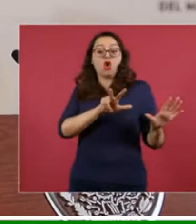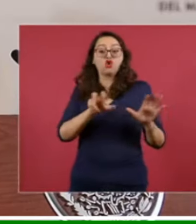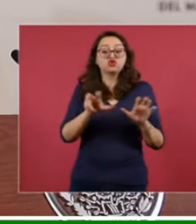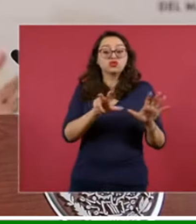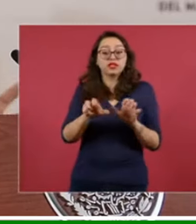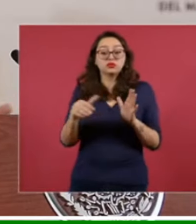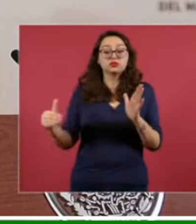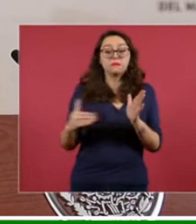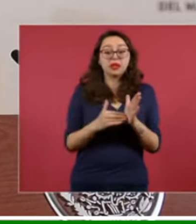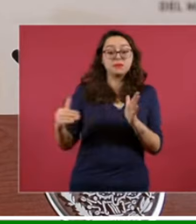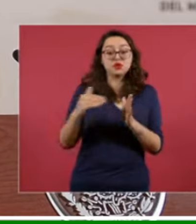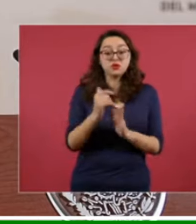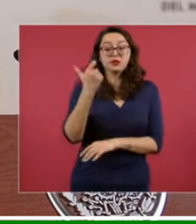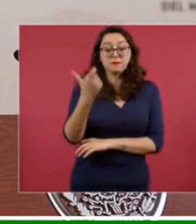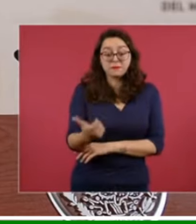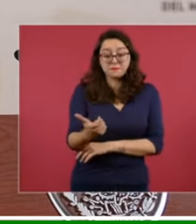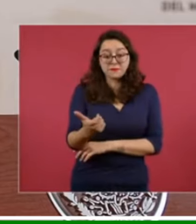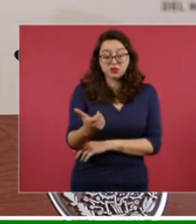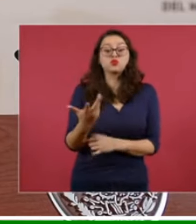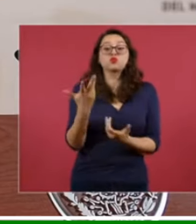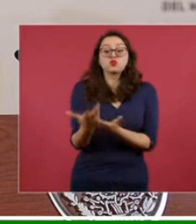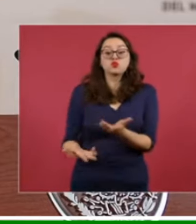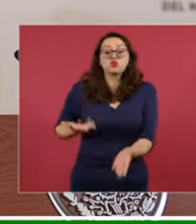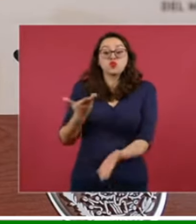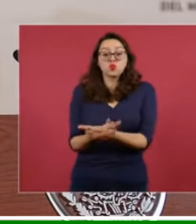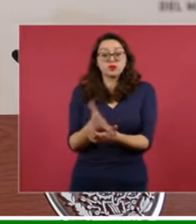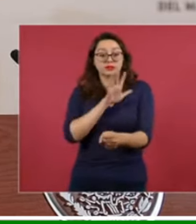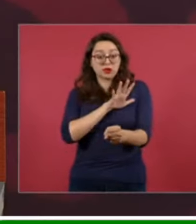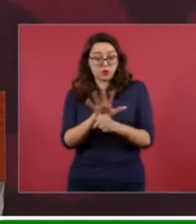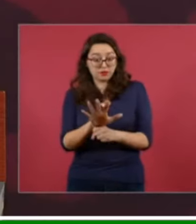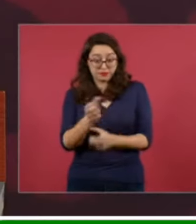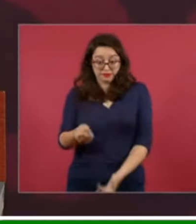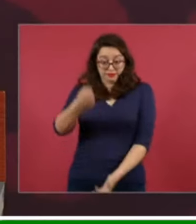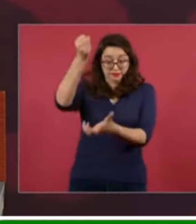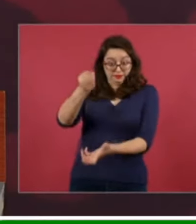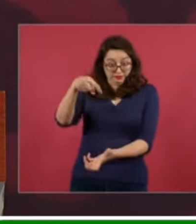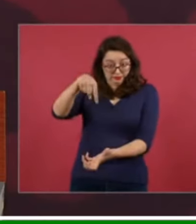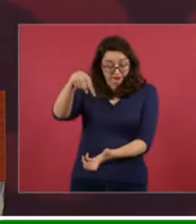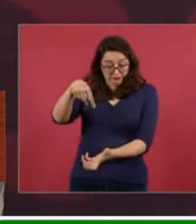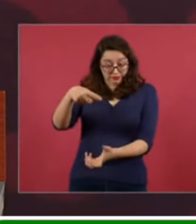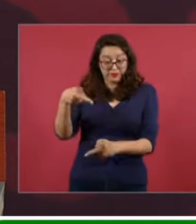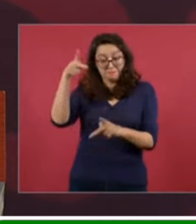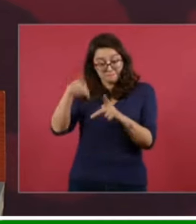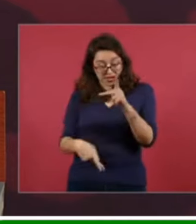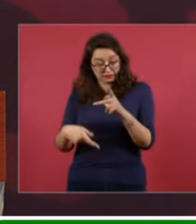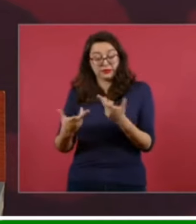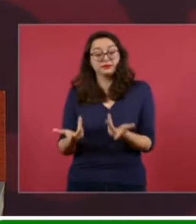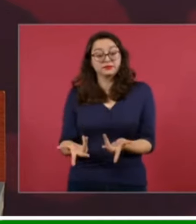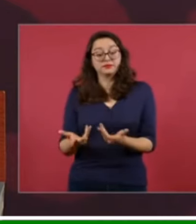Entonces, uno de los planteamientos que se está haciendo es que parte de ese recurso, hacia adelante,